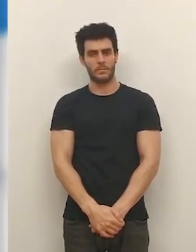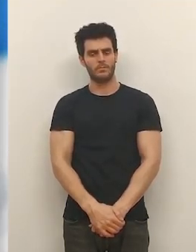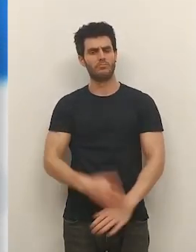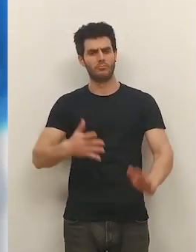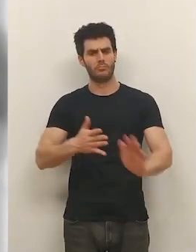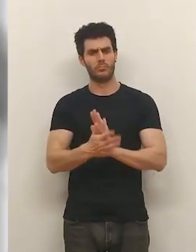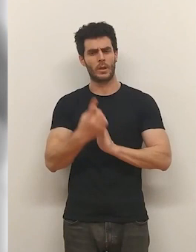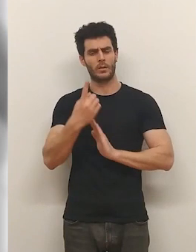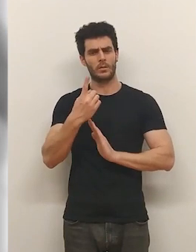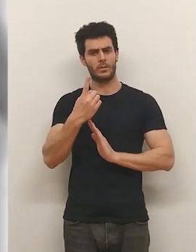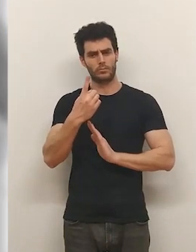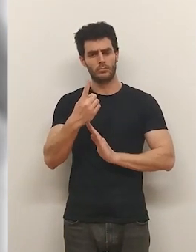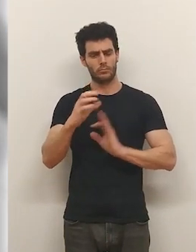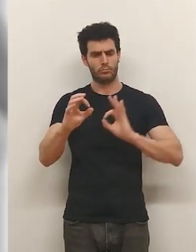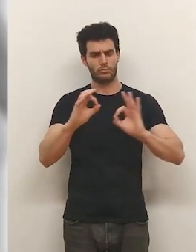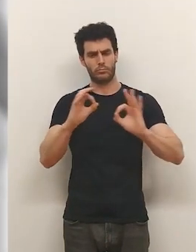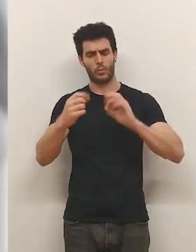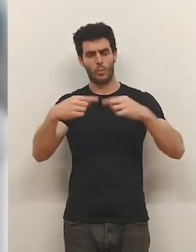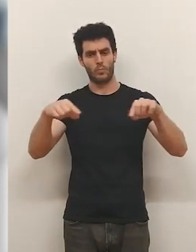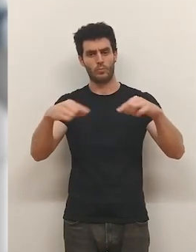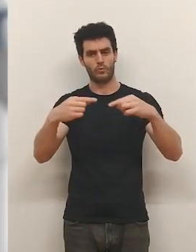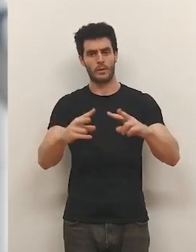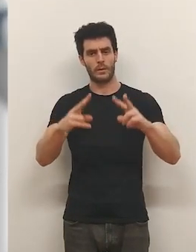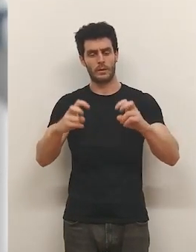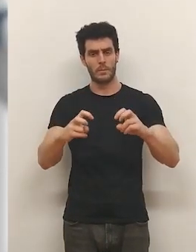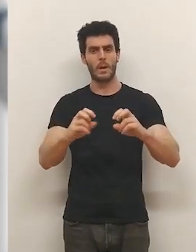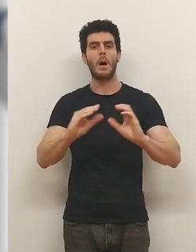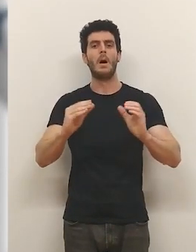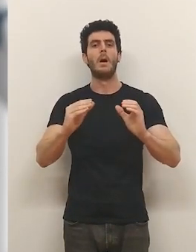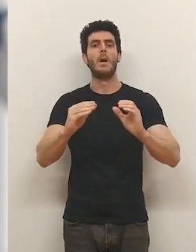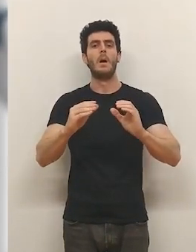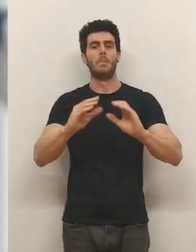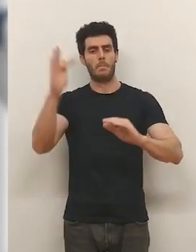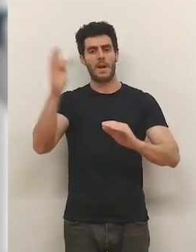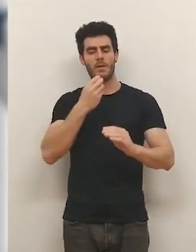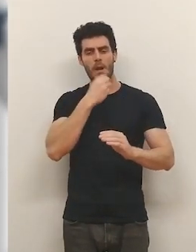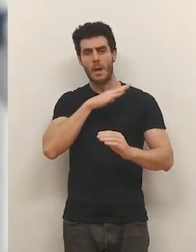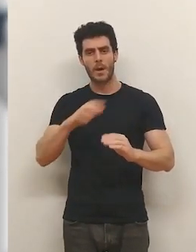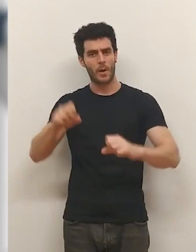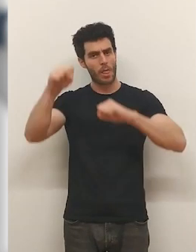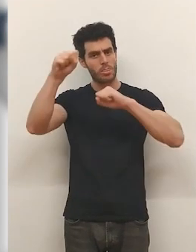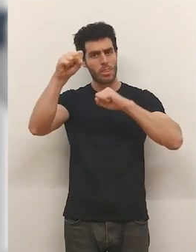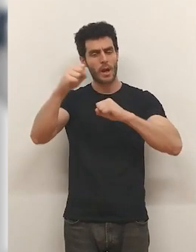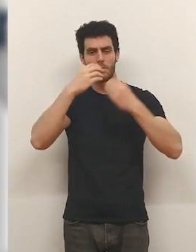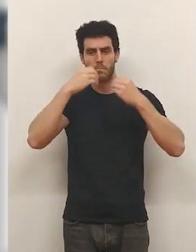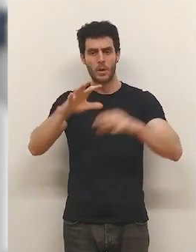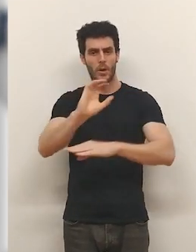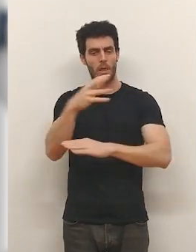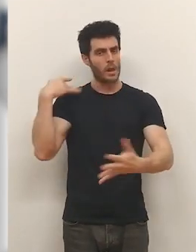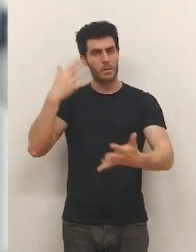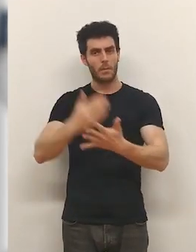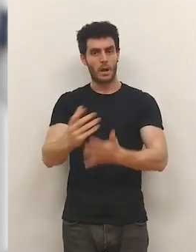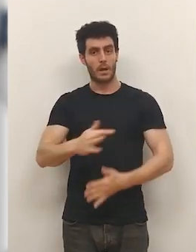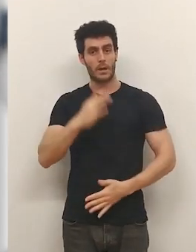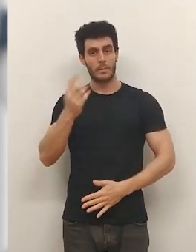Se trata de un impresionante espectáculo musical... ...basado en las bandas sonoras de las mejores películas... ...de héroes y superhéroes de la historia del